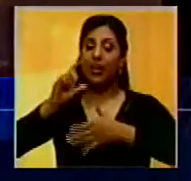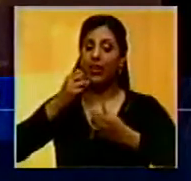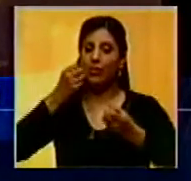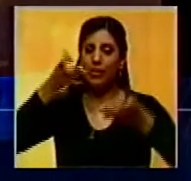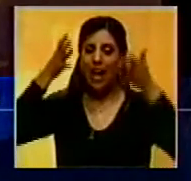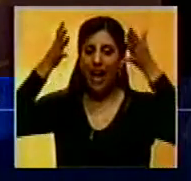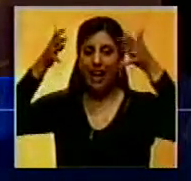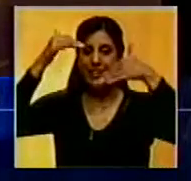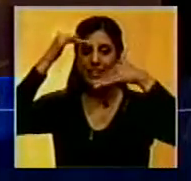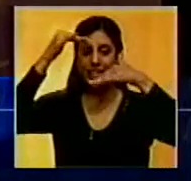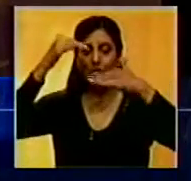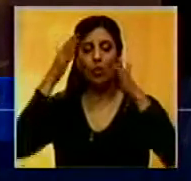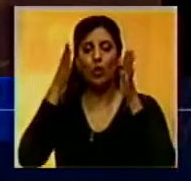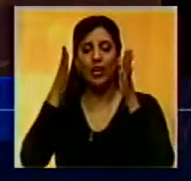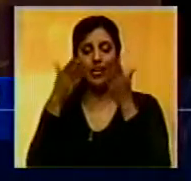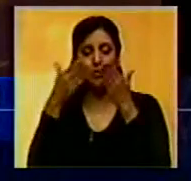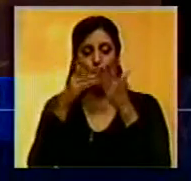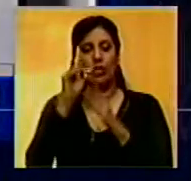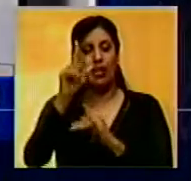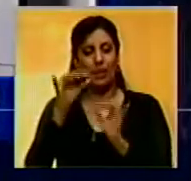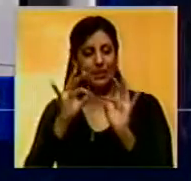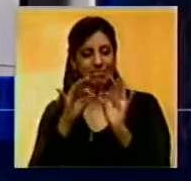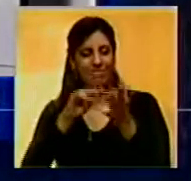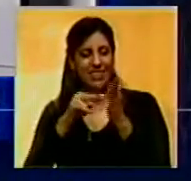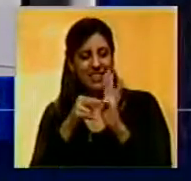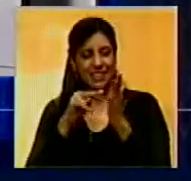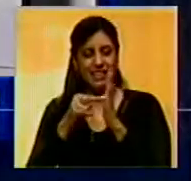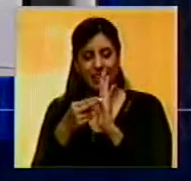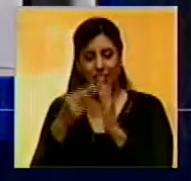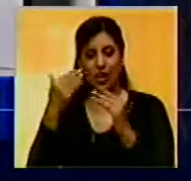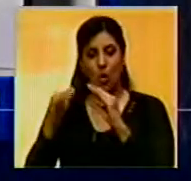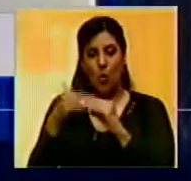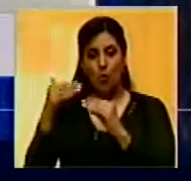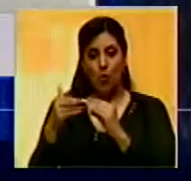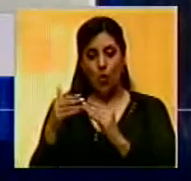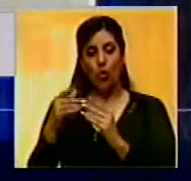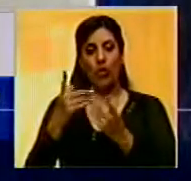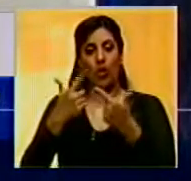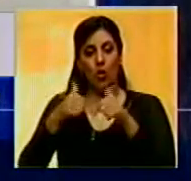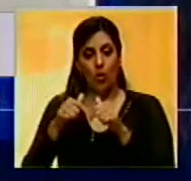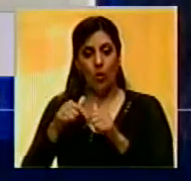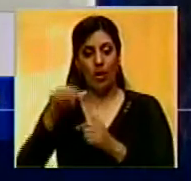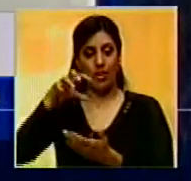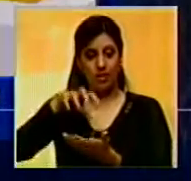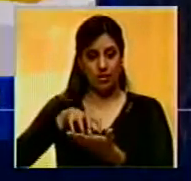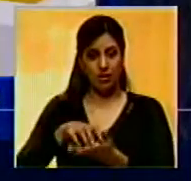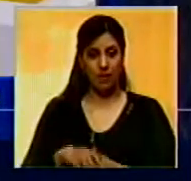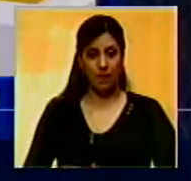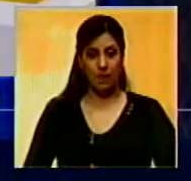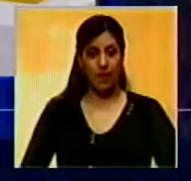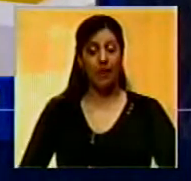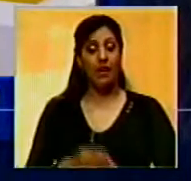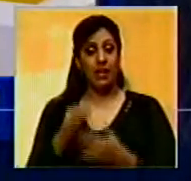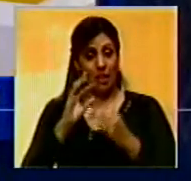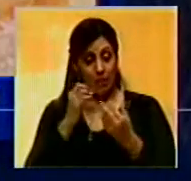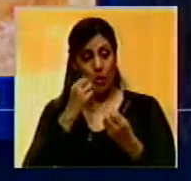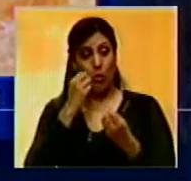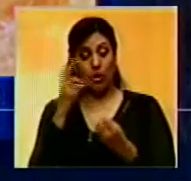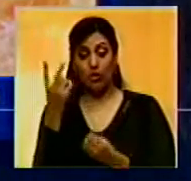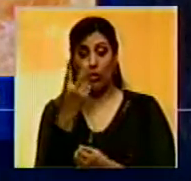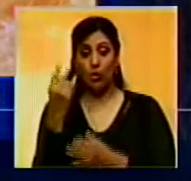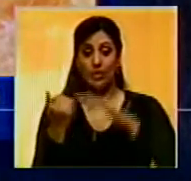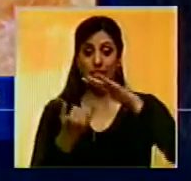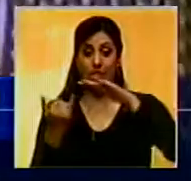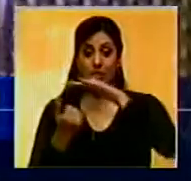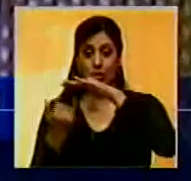dedicará su acción al estudio e interpretación del arte moderno y contemporáneo de la región. De esta forma, ambas